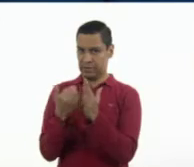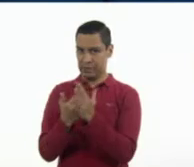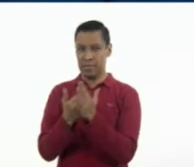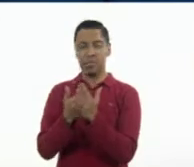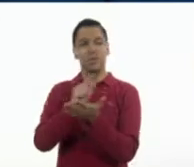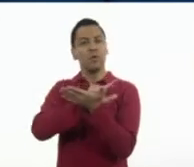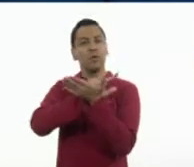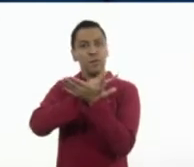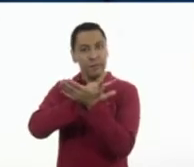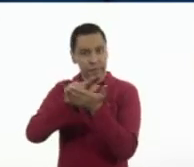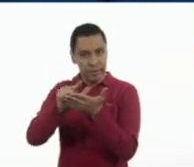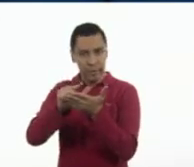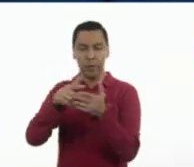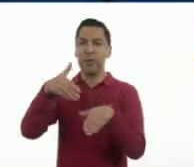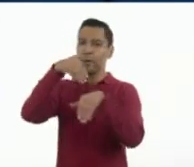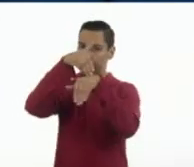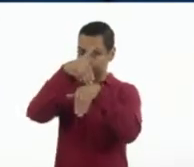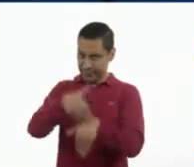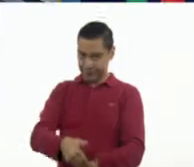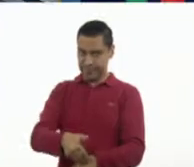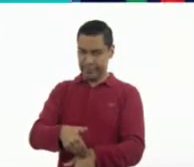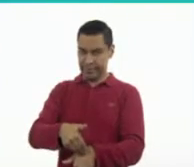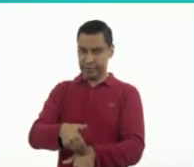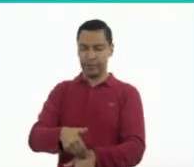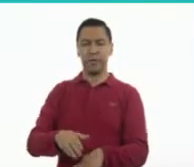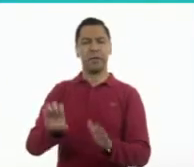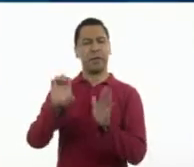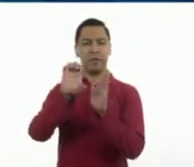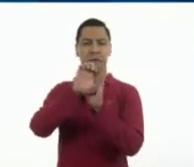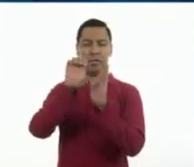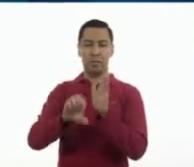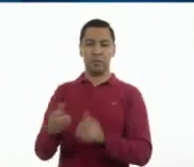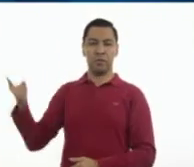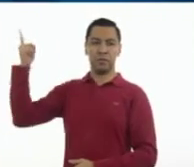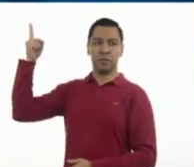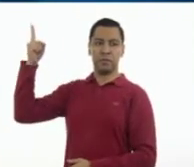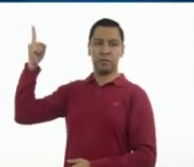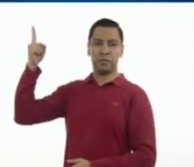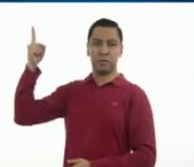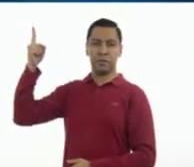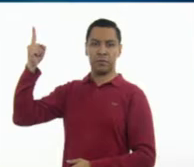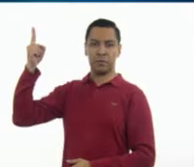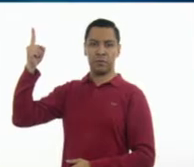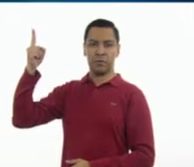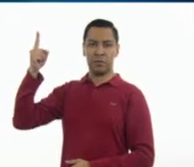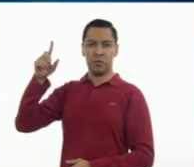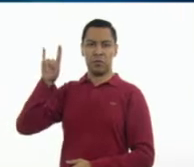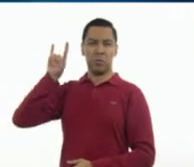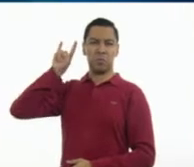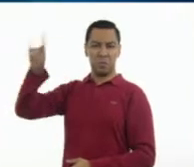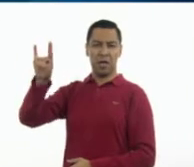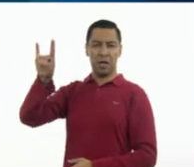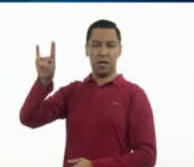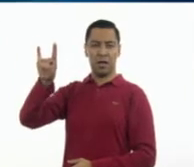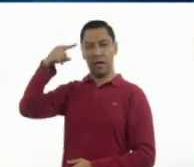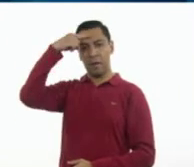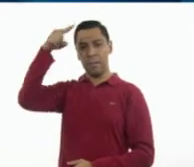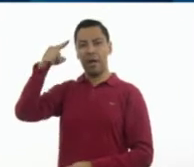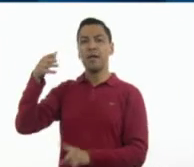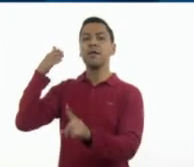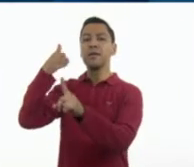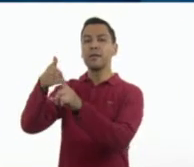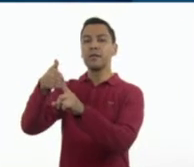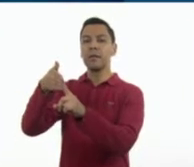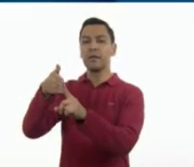casa, hay que seguir las medidas sanitarias. Por ejemplo, esto es una propaganda que tiene un propósito y el propósito